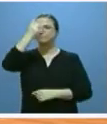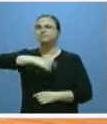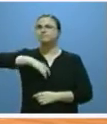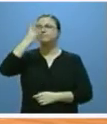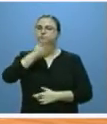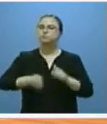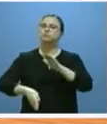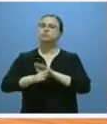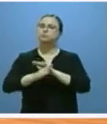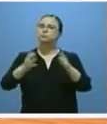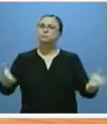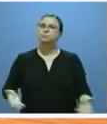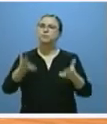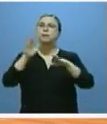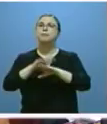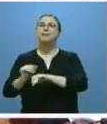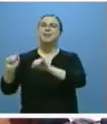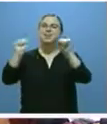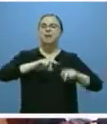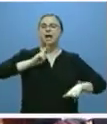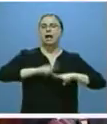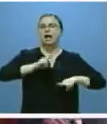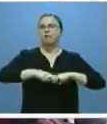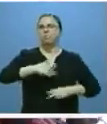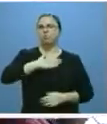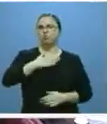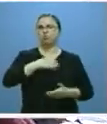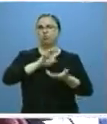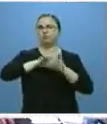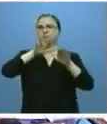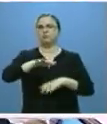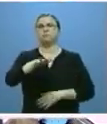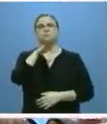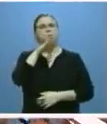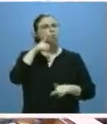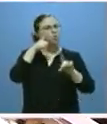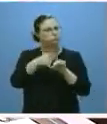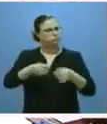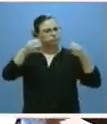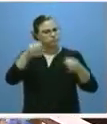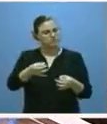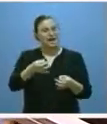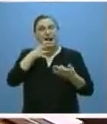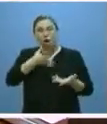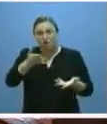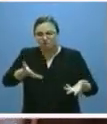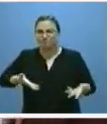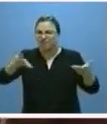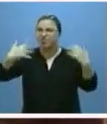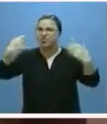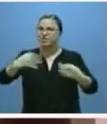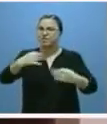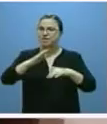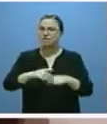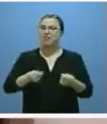seguimos impulsando para defender el carbón autóctono desde las razones mismas de su actual y real contribución a la